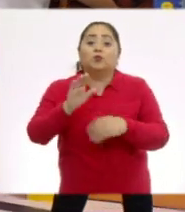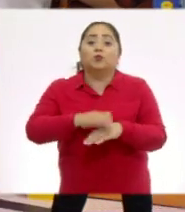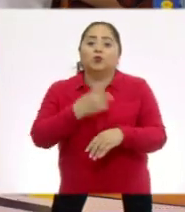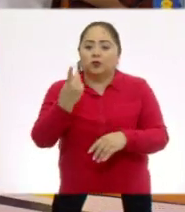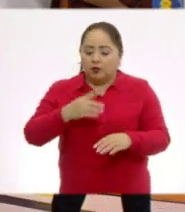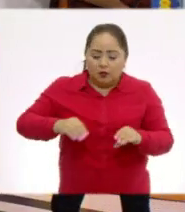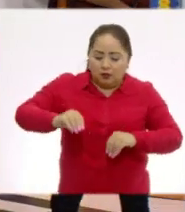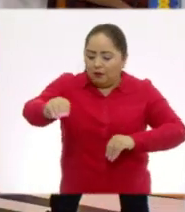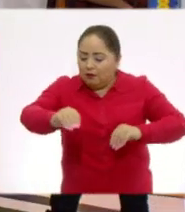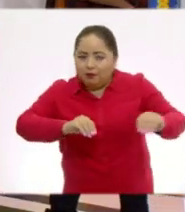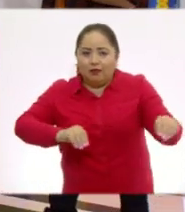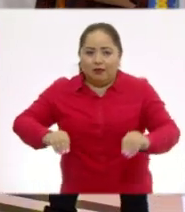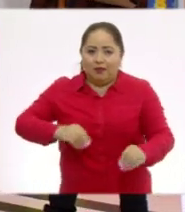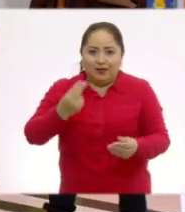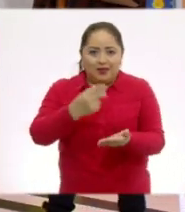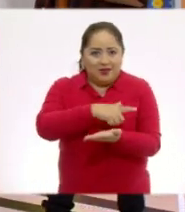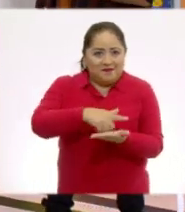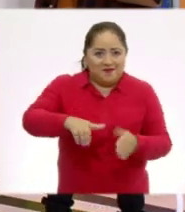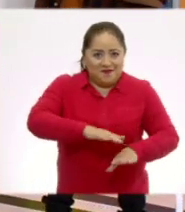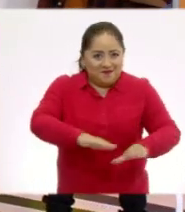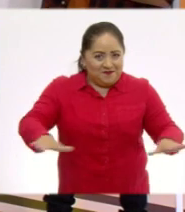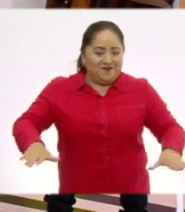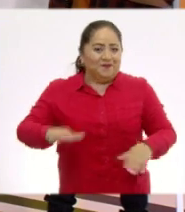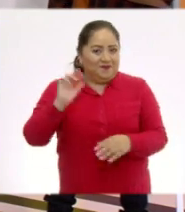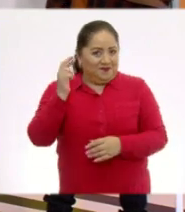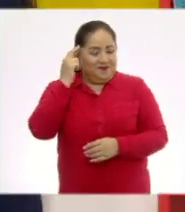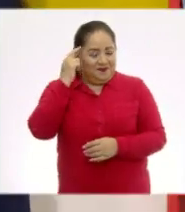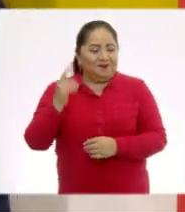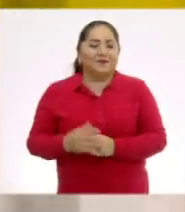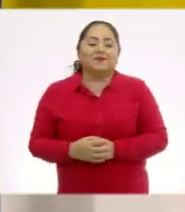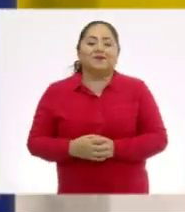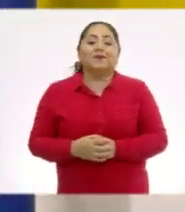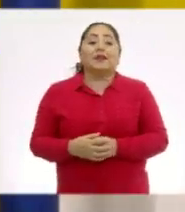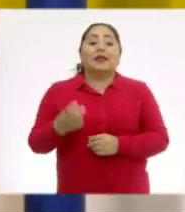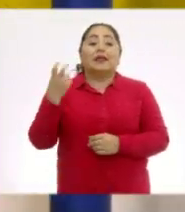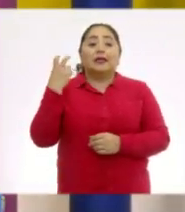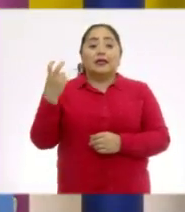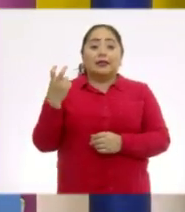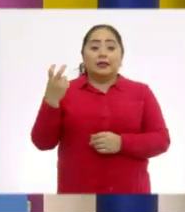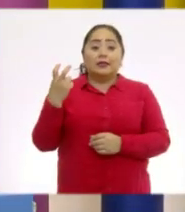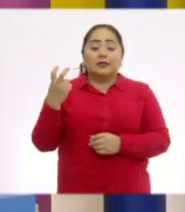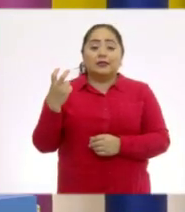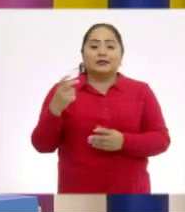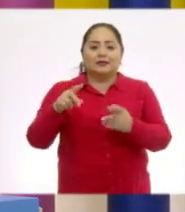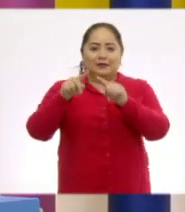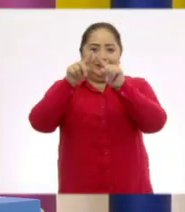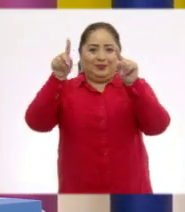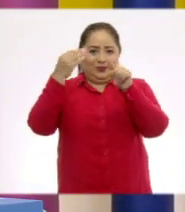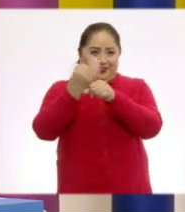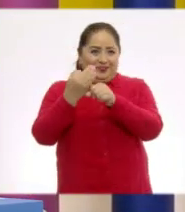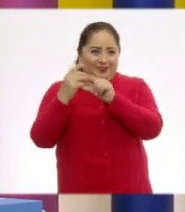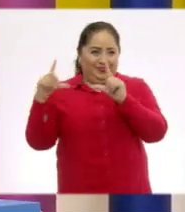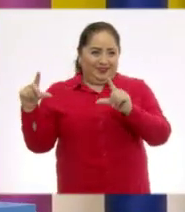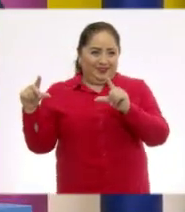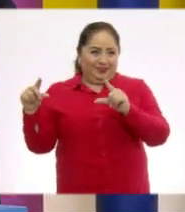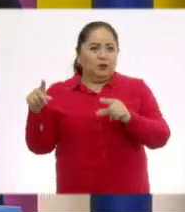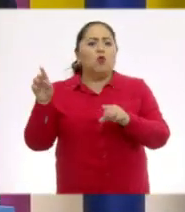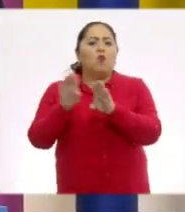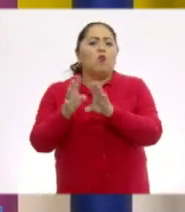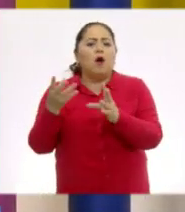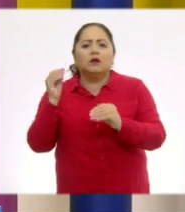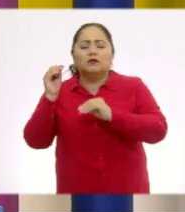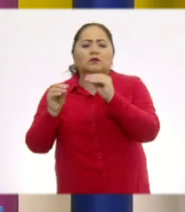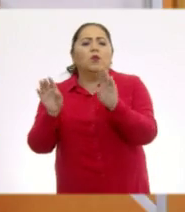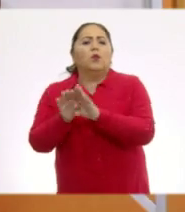las vamos a estar moviendo. ¿Sí? ¡Muy bien! Entonces esta es la figura. Un